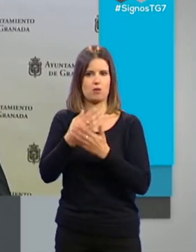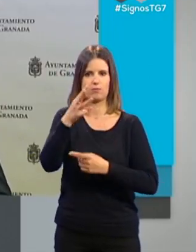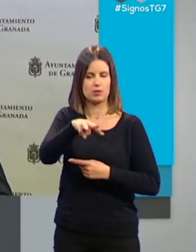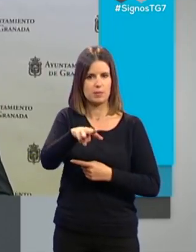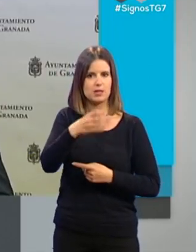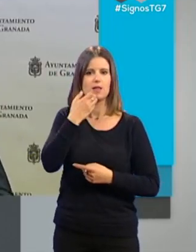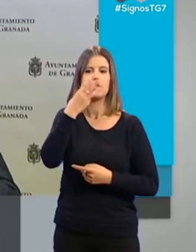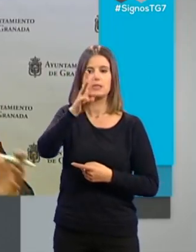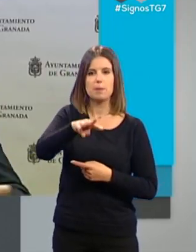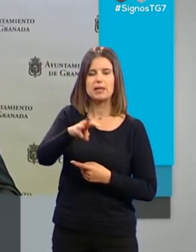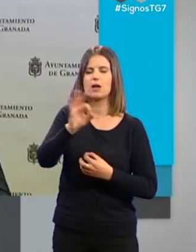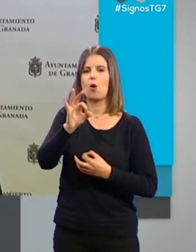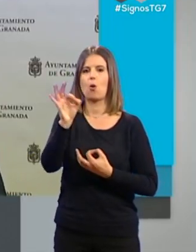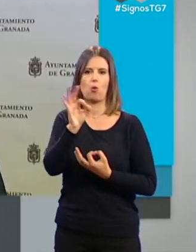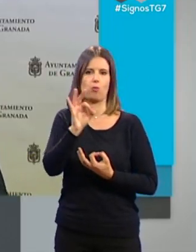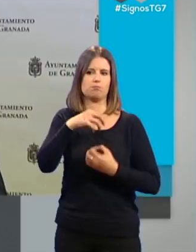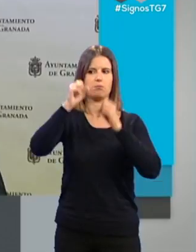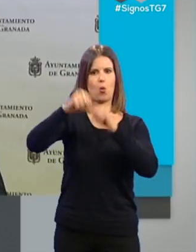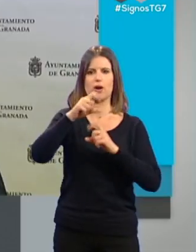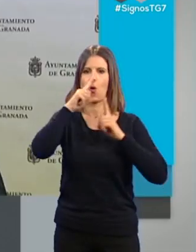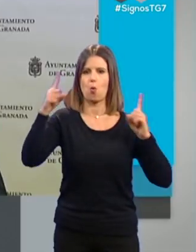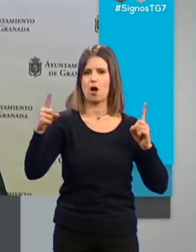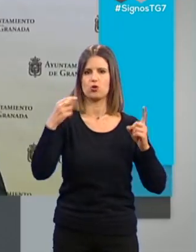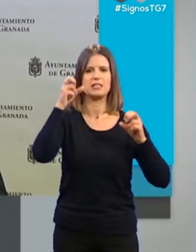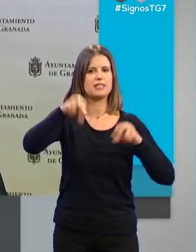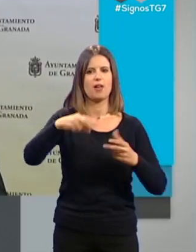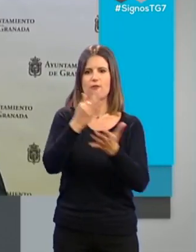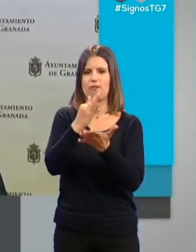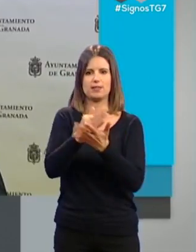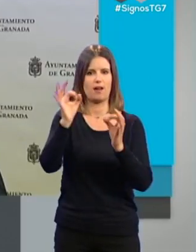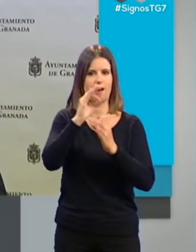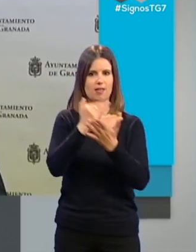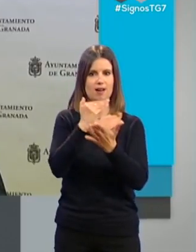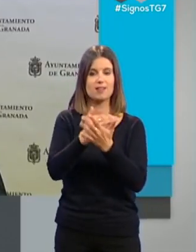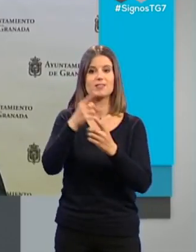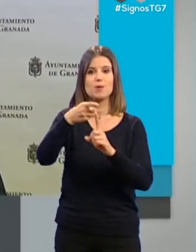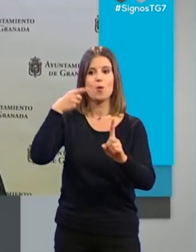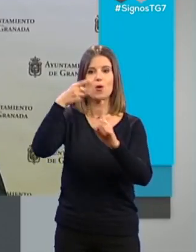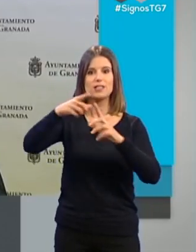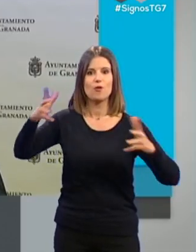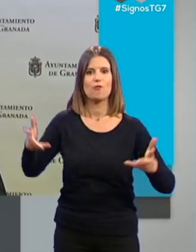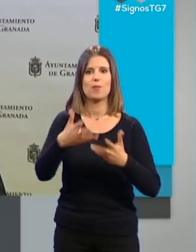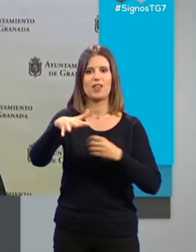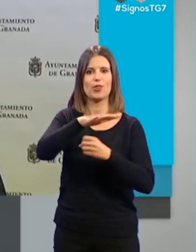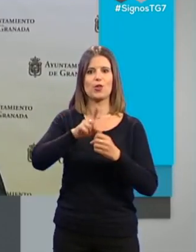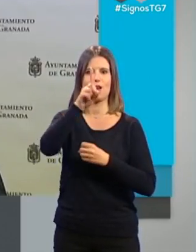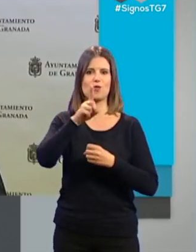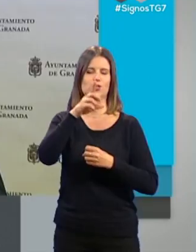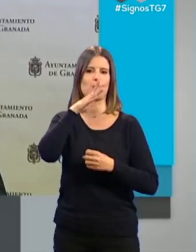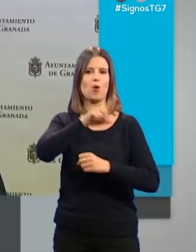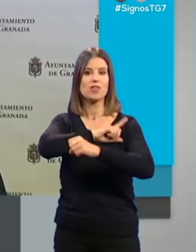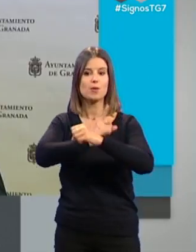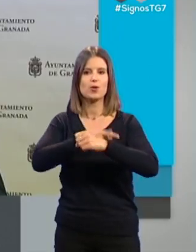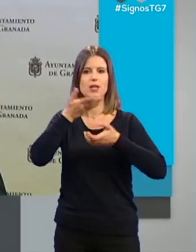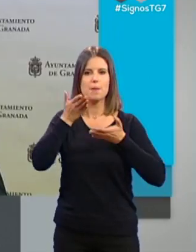Dicimos trimestre, si dice en el trimestre o si se acuerda que sea anual, pues anual. De manera que fomentemos dentro de la zona norte, a través del deporte, que